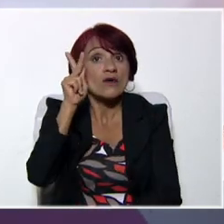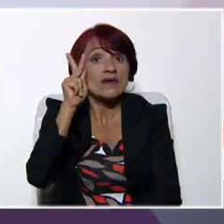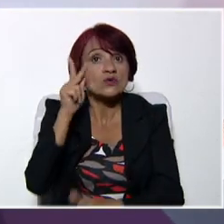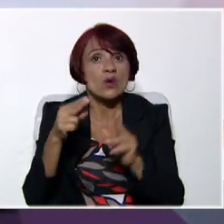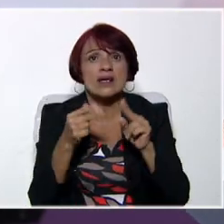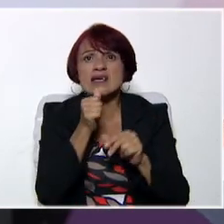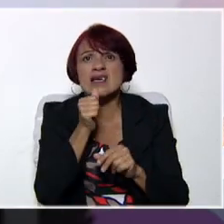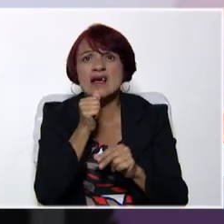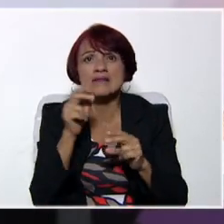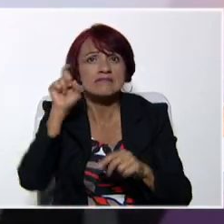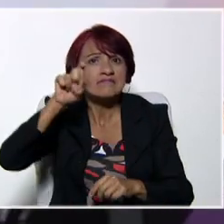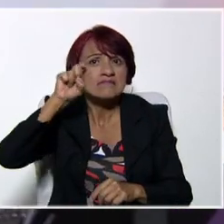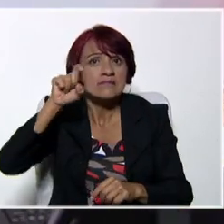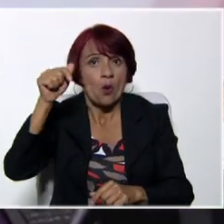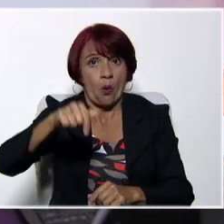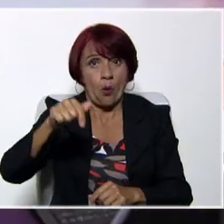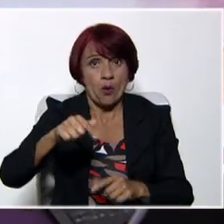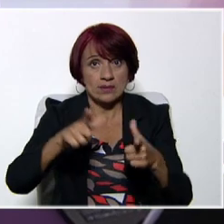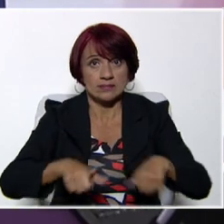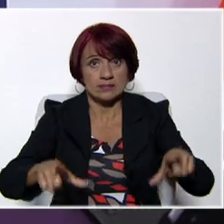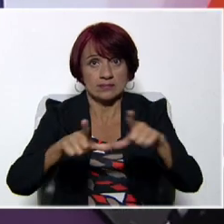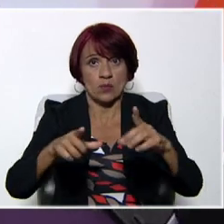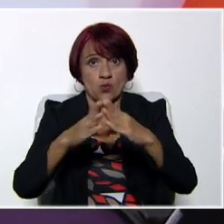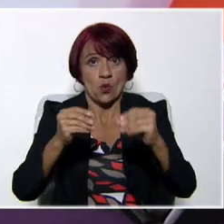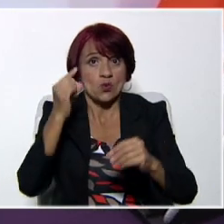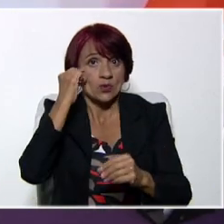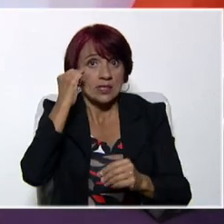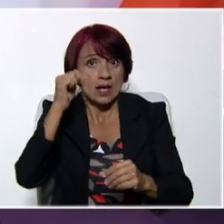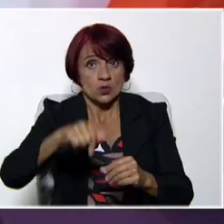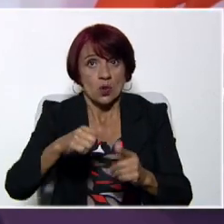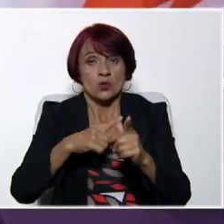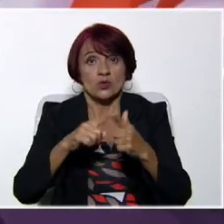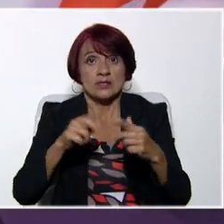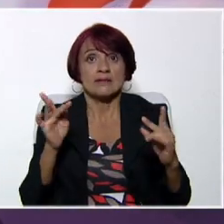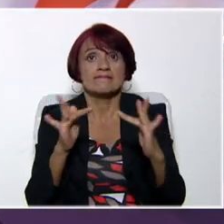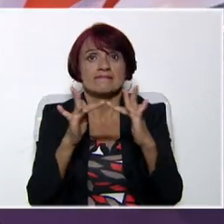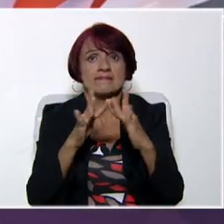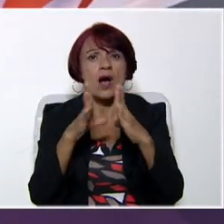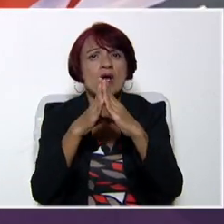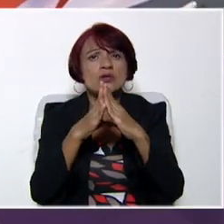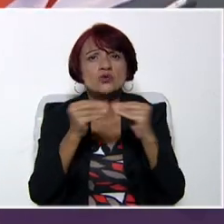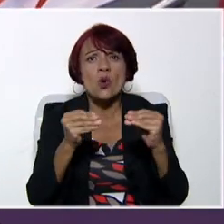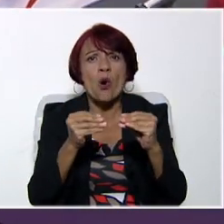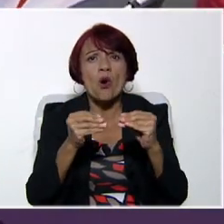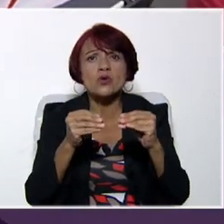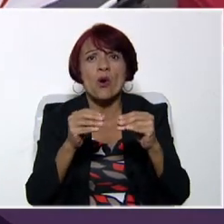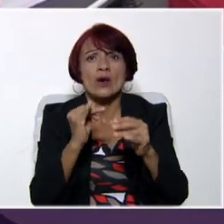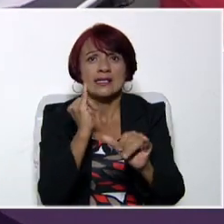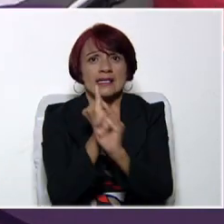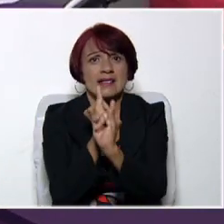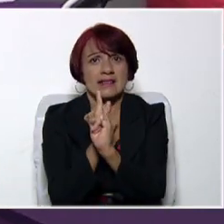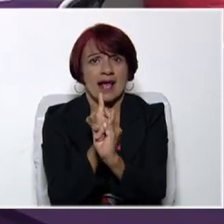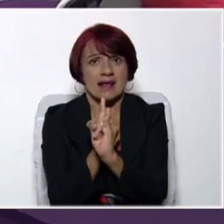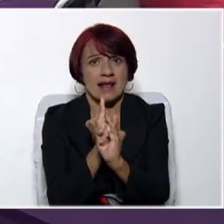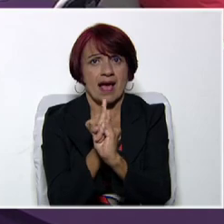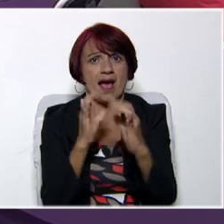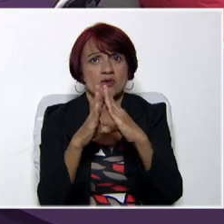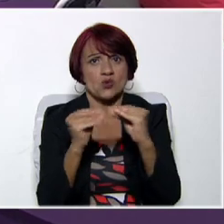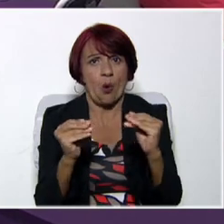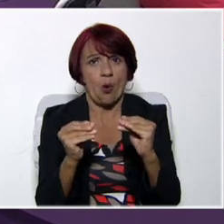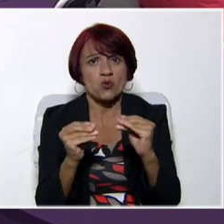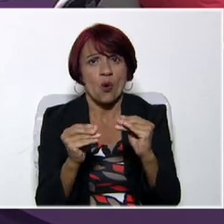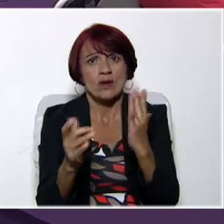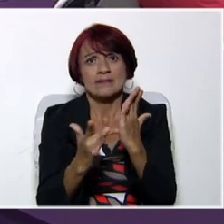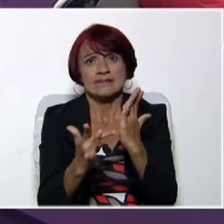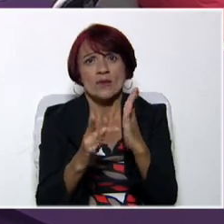estarán acompañando acá en el Estudio 1 de Vive TV, yo quiero que ustedes se conecten en todas las plataformas digitales que además también serán tema